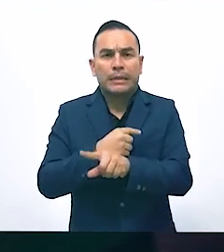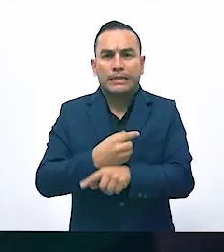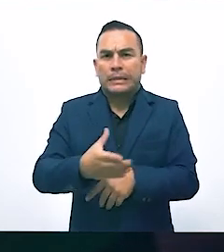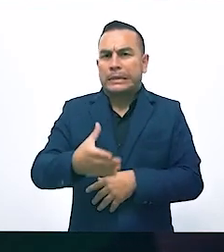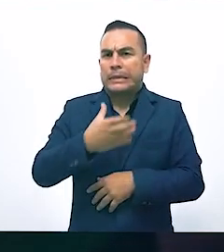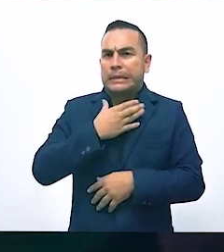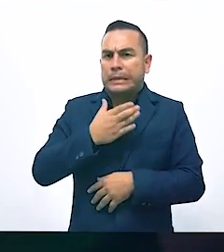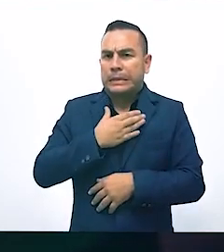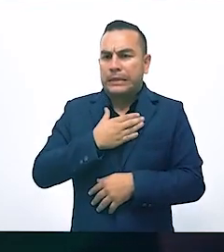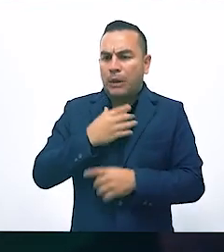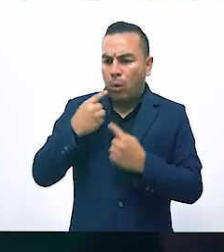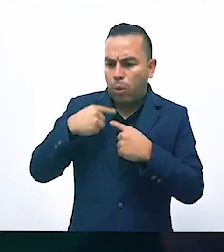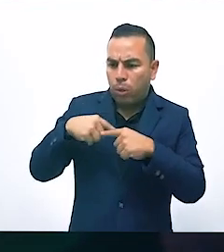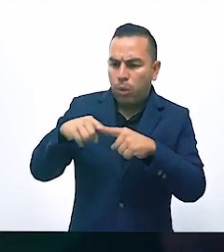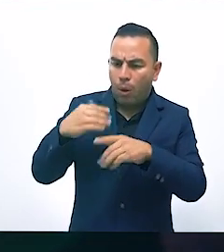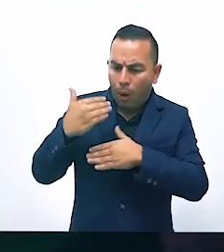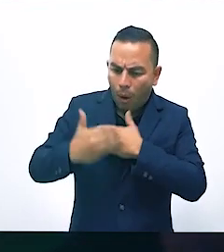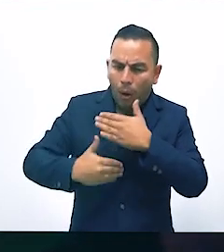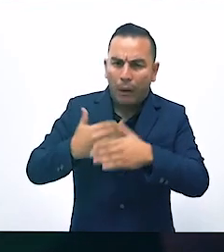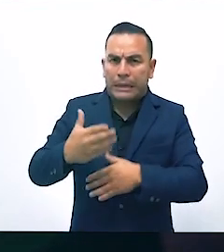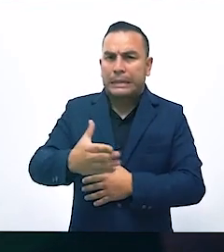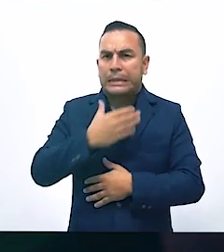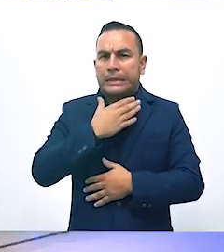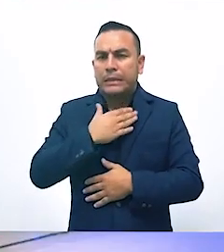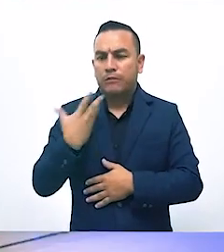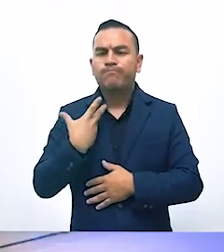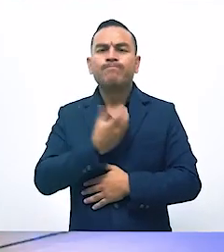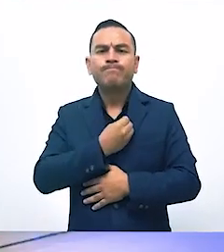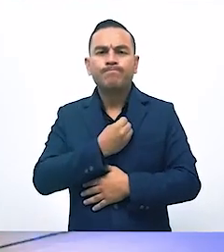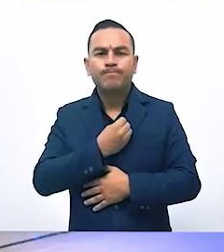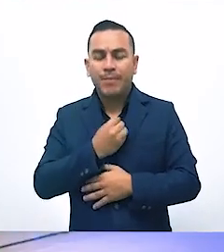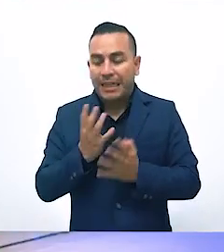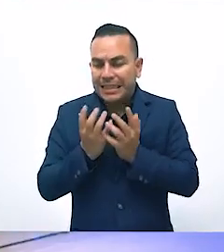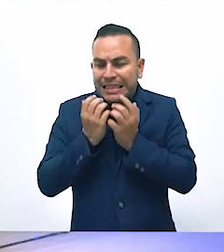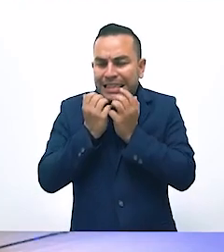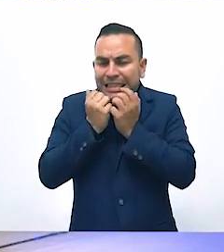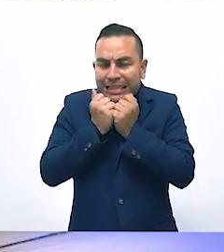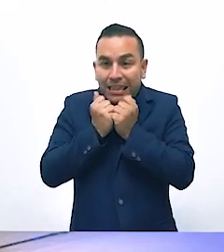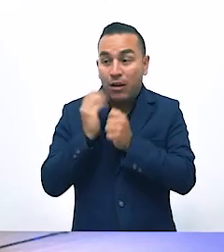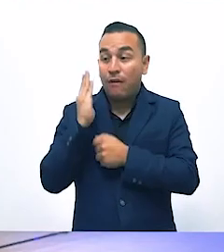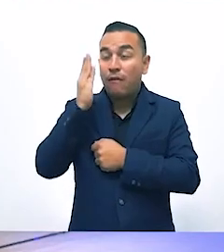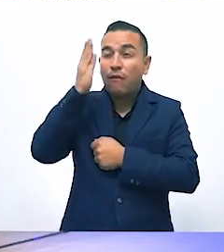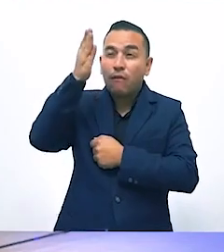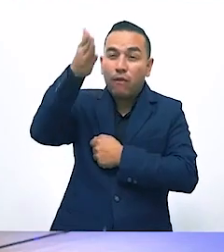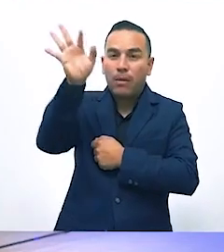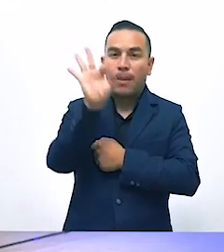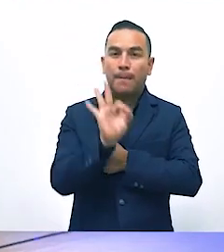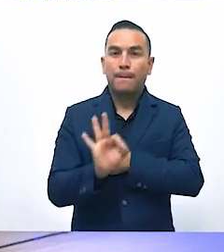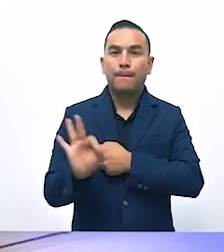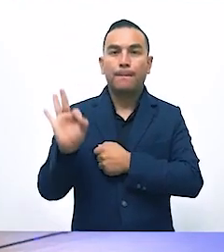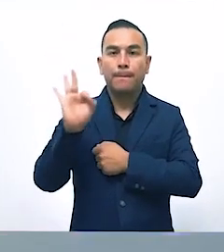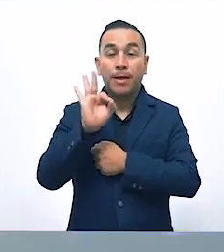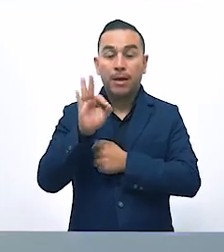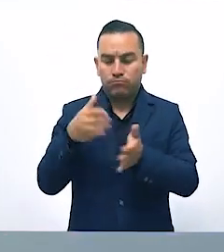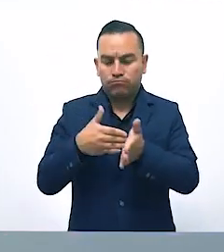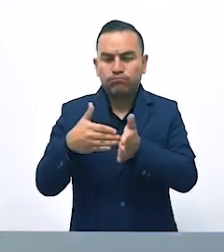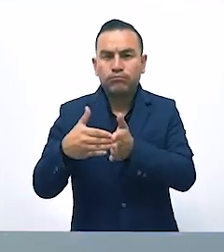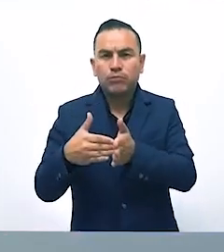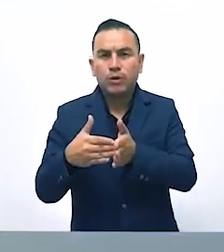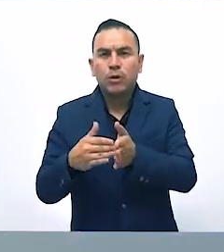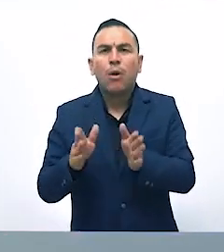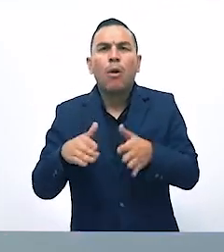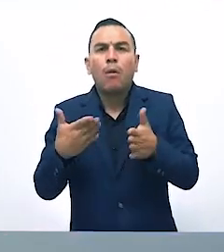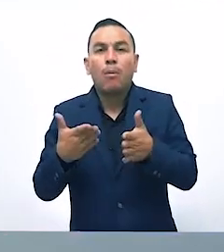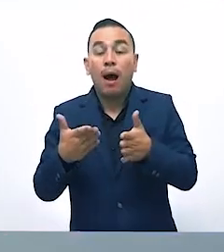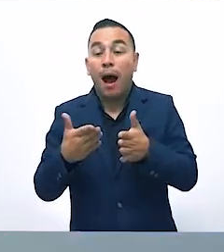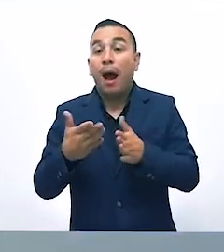fácil y es un largo camino que hemos decidido recorrer para garantizar el bienestar de las futuras generaciones. Iniciamos este